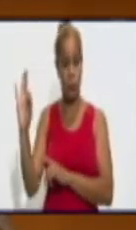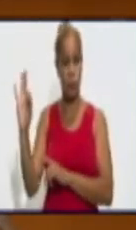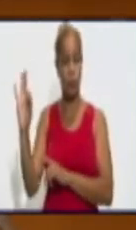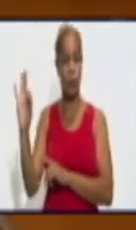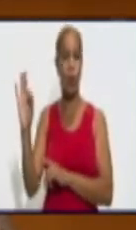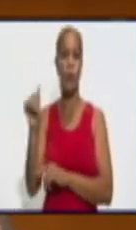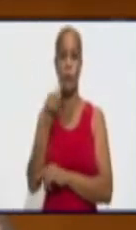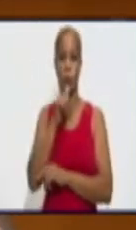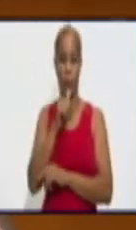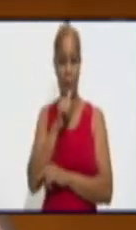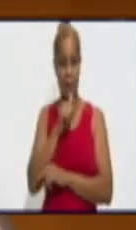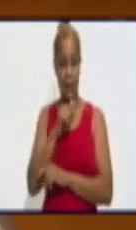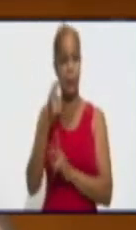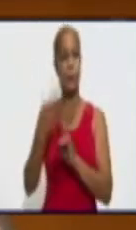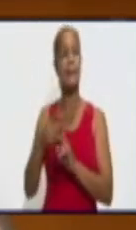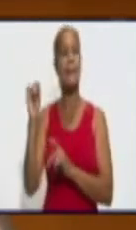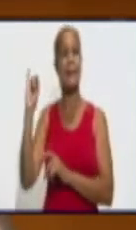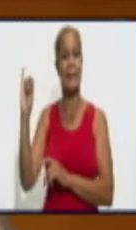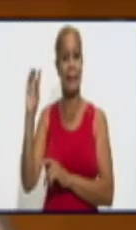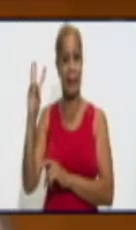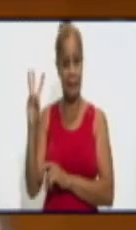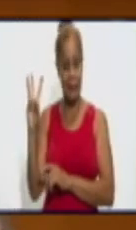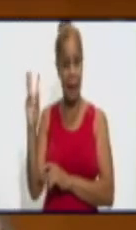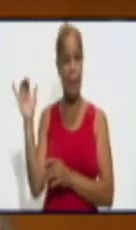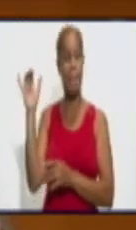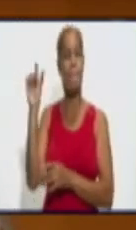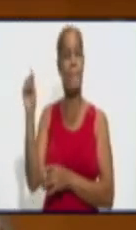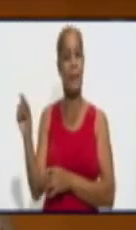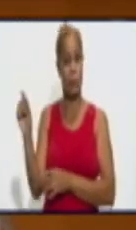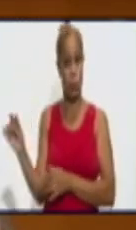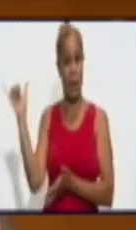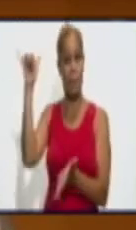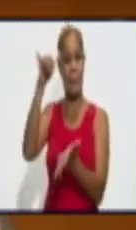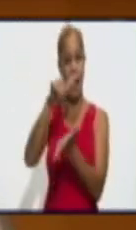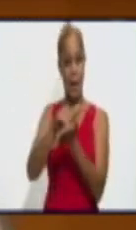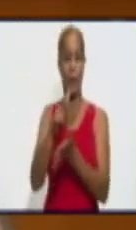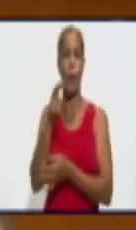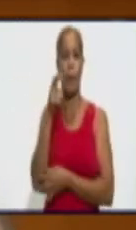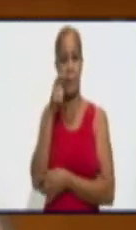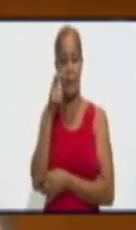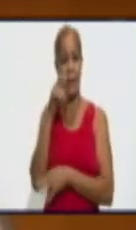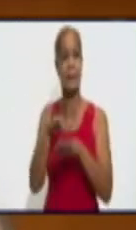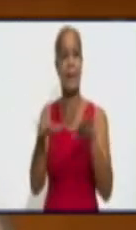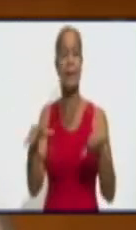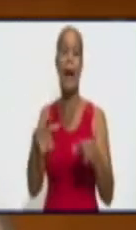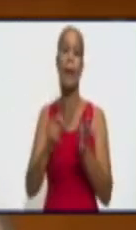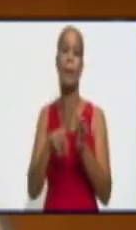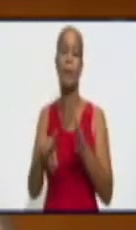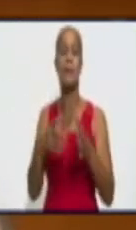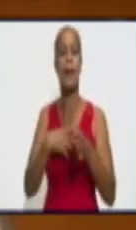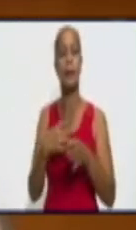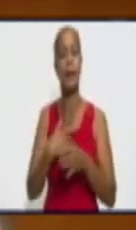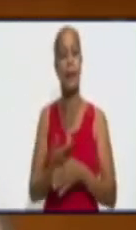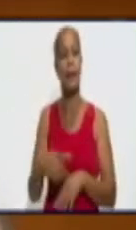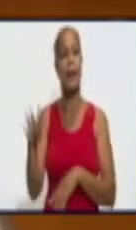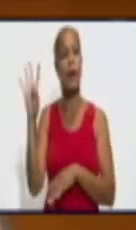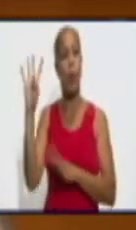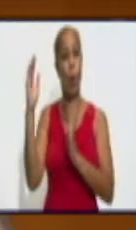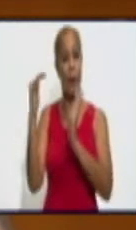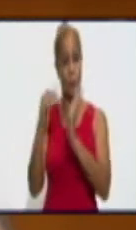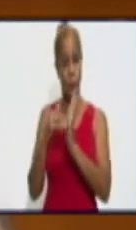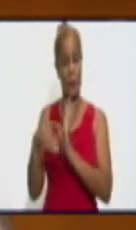y 73 viajeros internacionales en vigilancia. Ya la provincia arriba a la cifra de 4